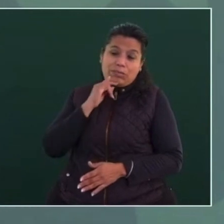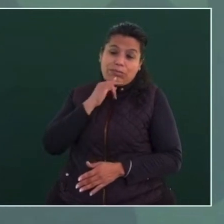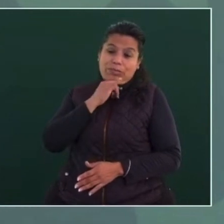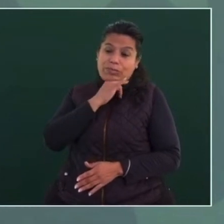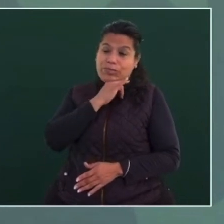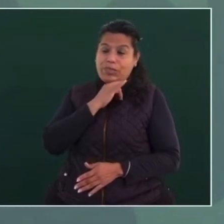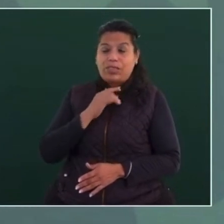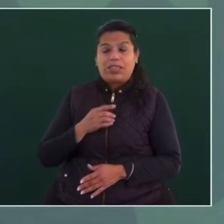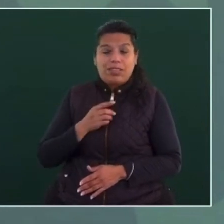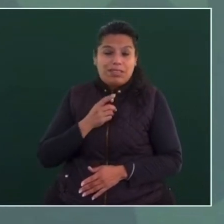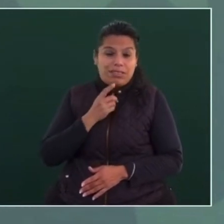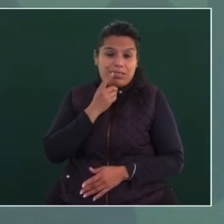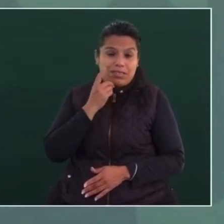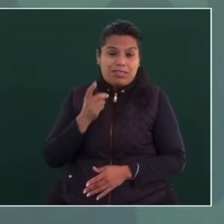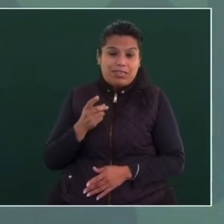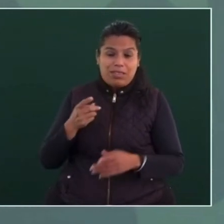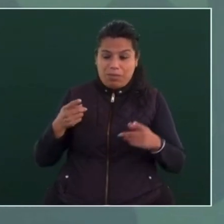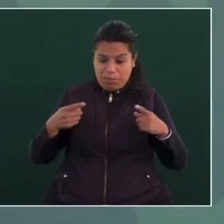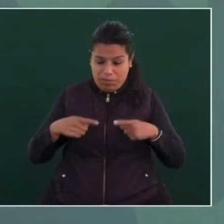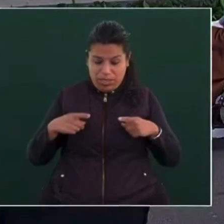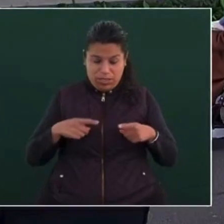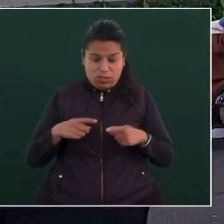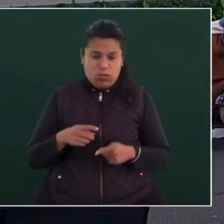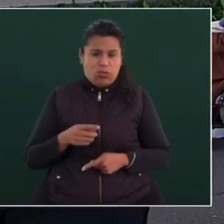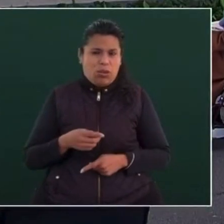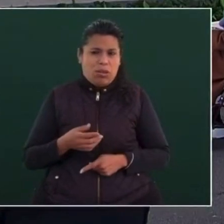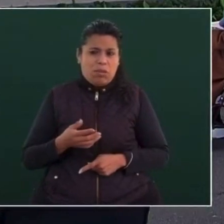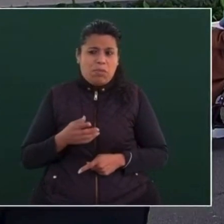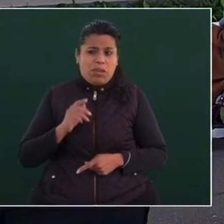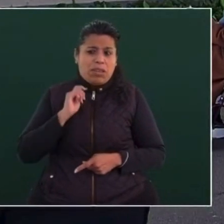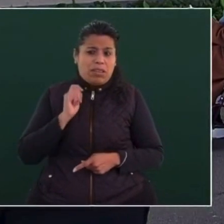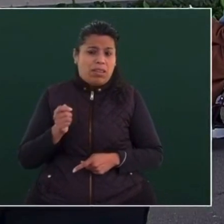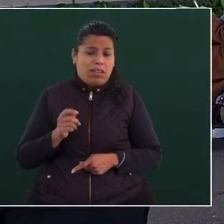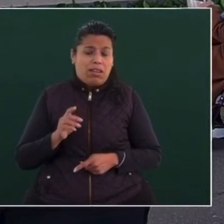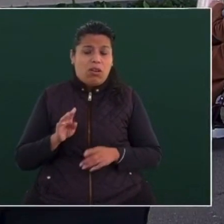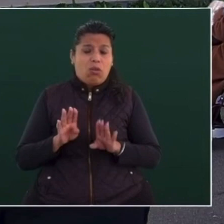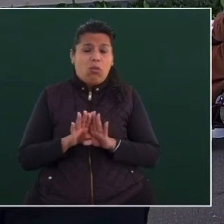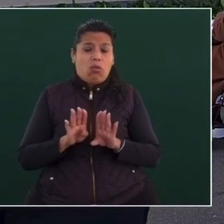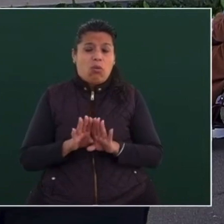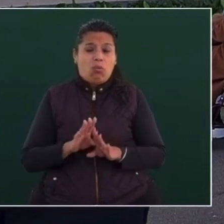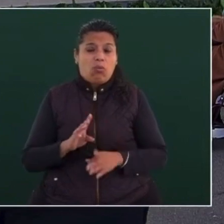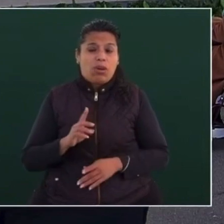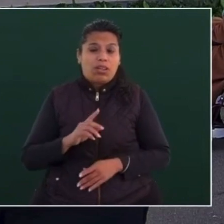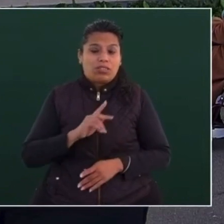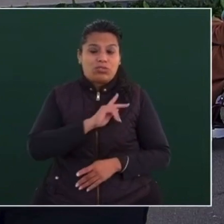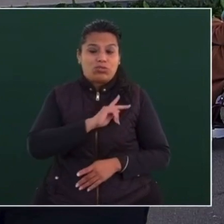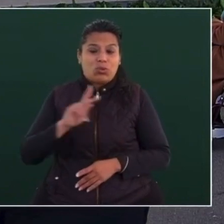conservadurismo es como sinónimo de corrupción,